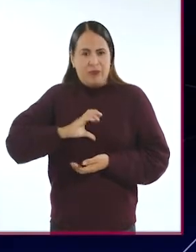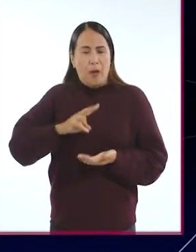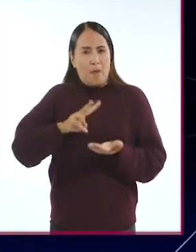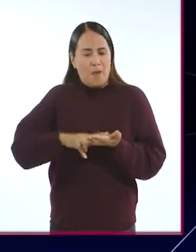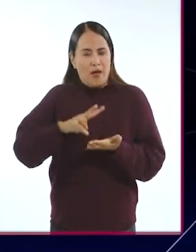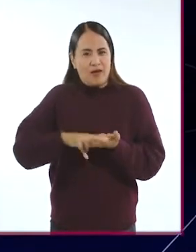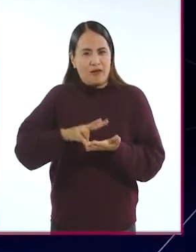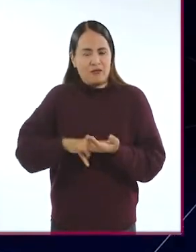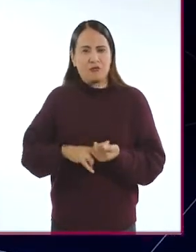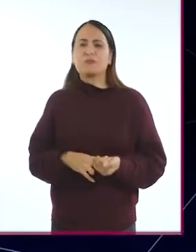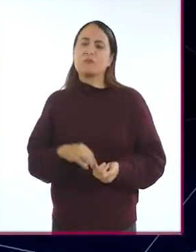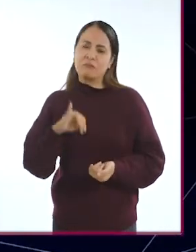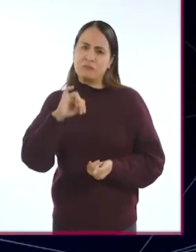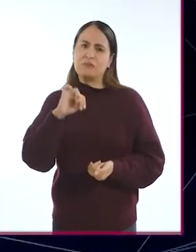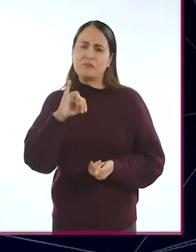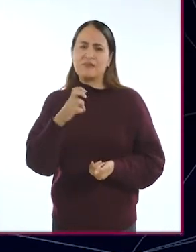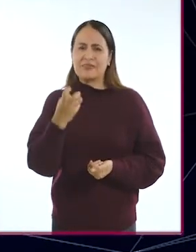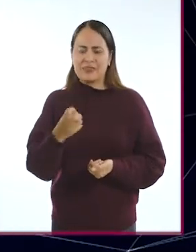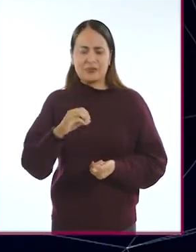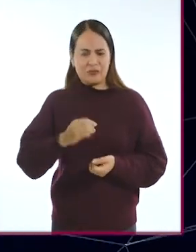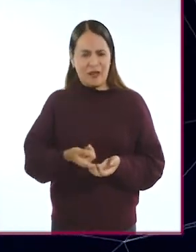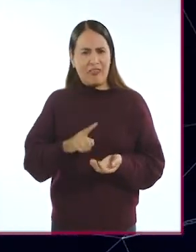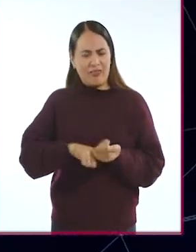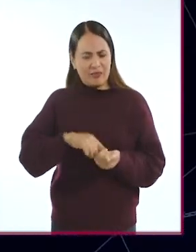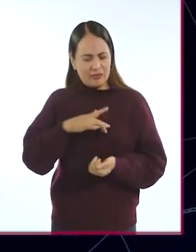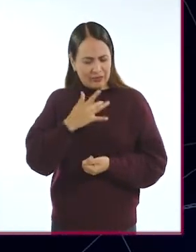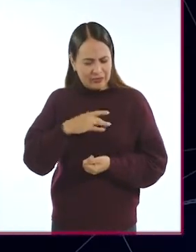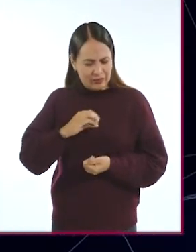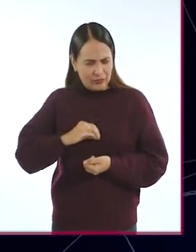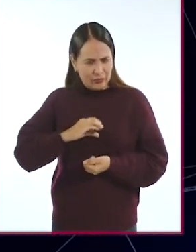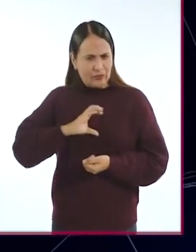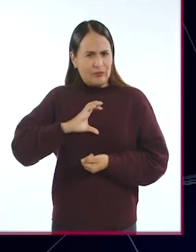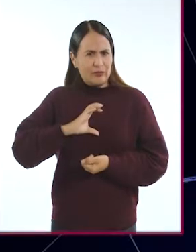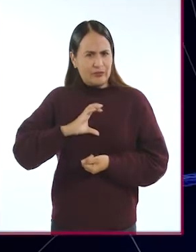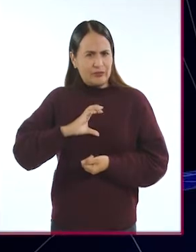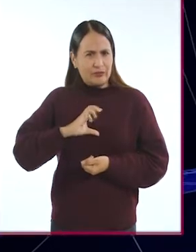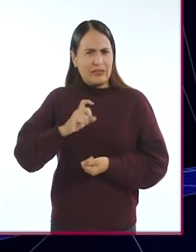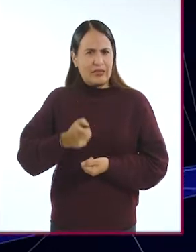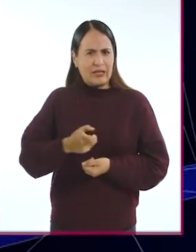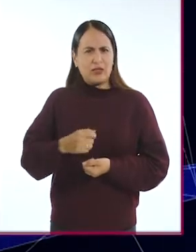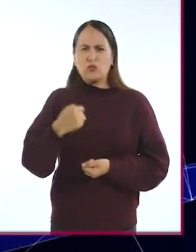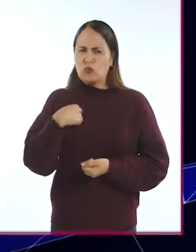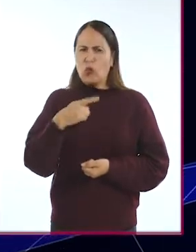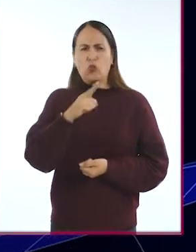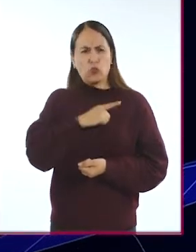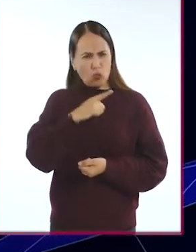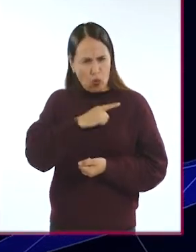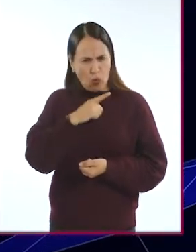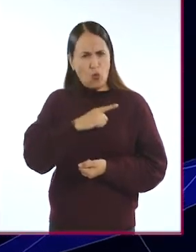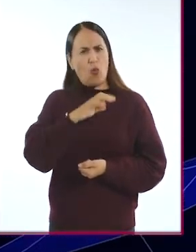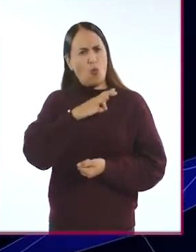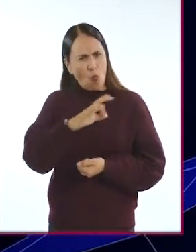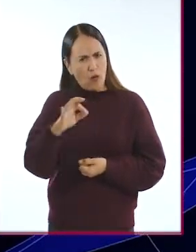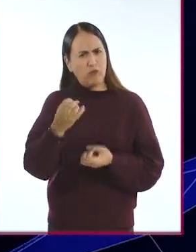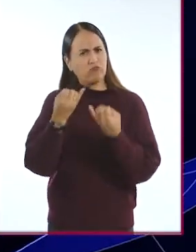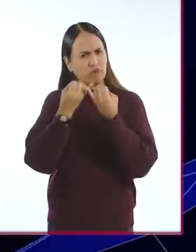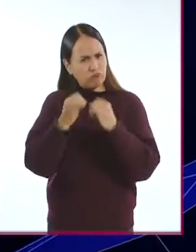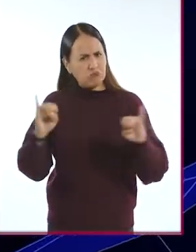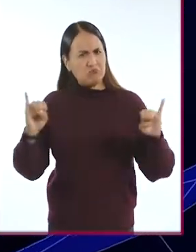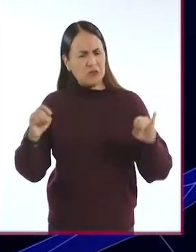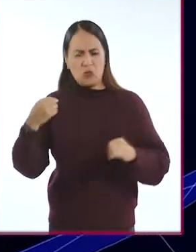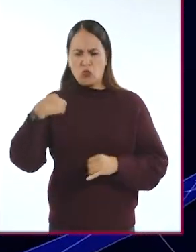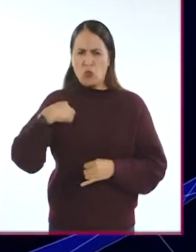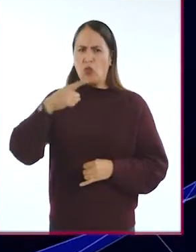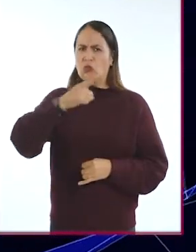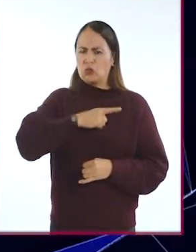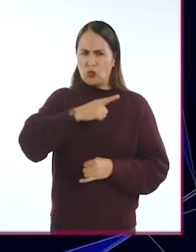La autoestima está, digamos, fundada, basada en algo muy importante. La autosuficiencia y la independencia